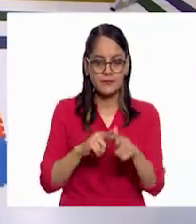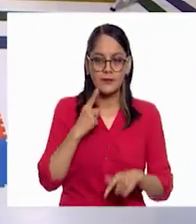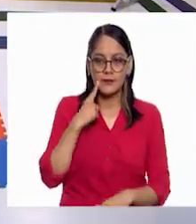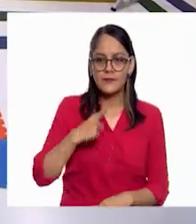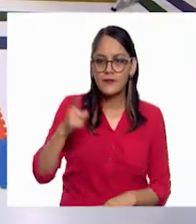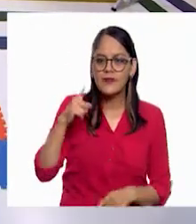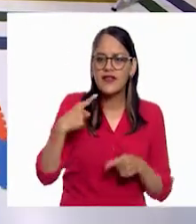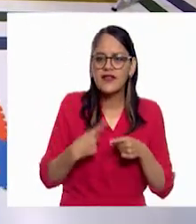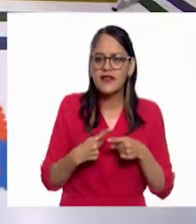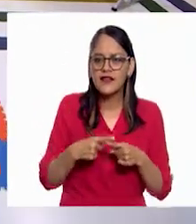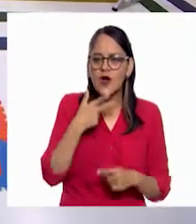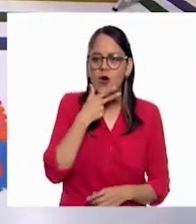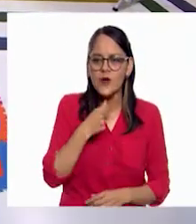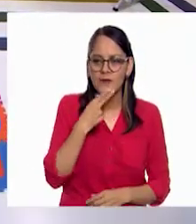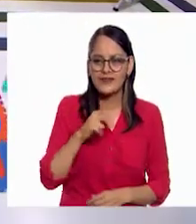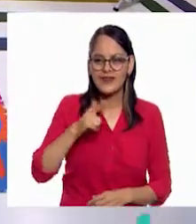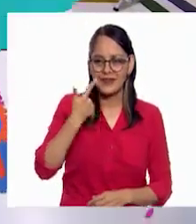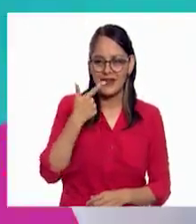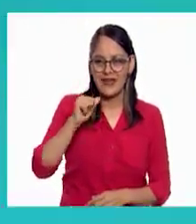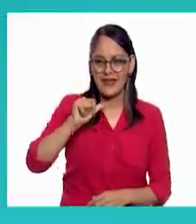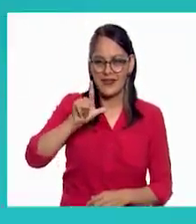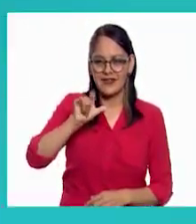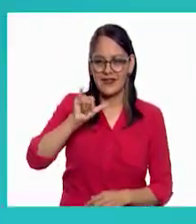era este buen vecino Galileo.